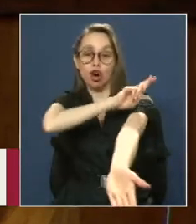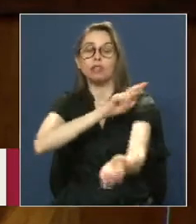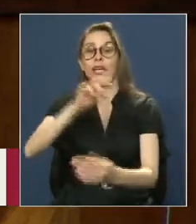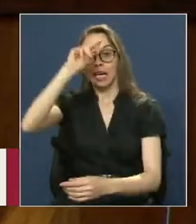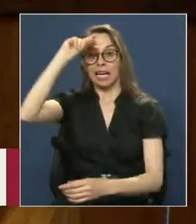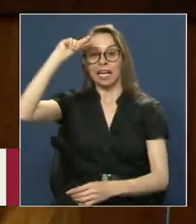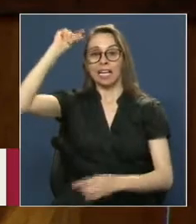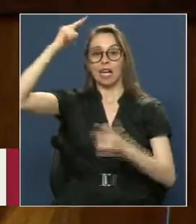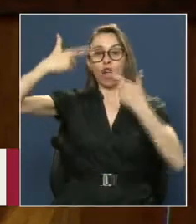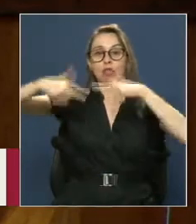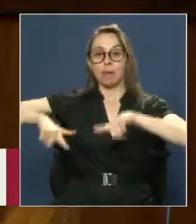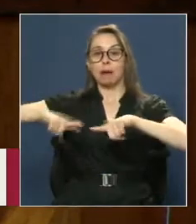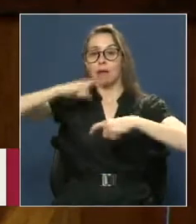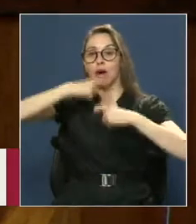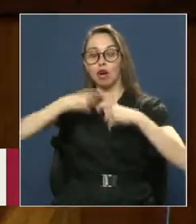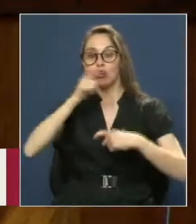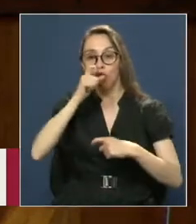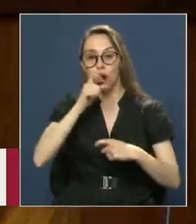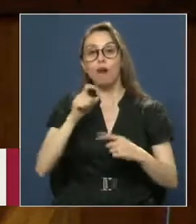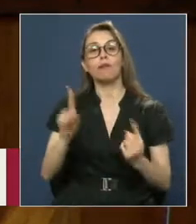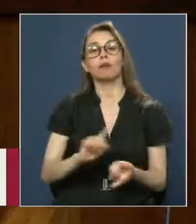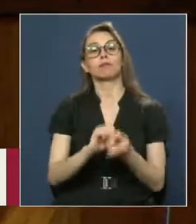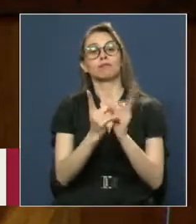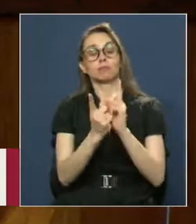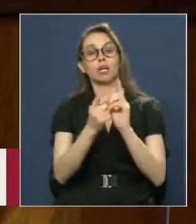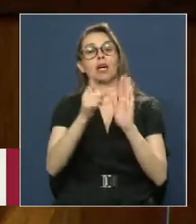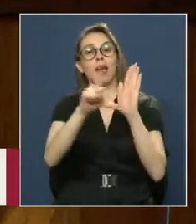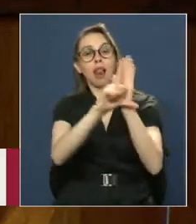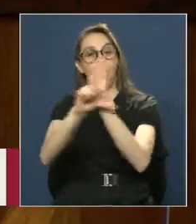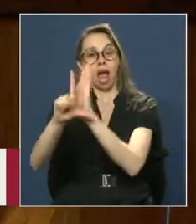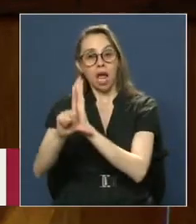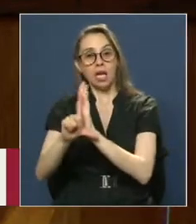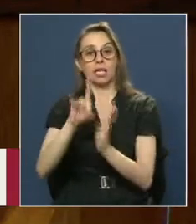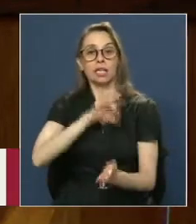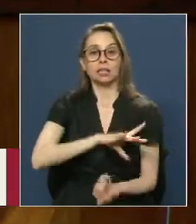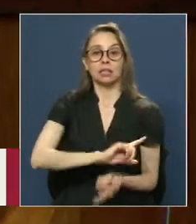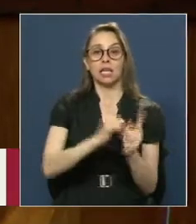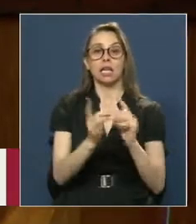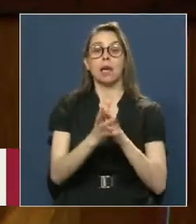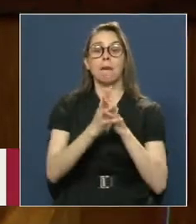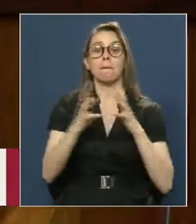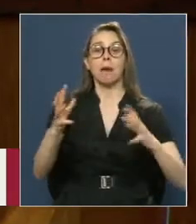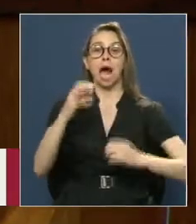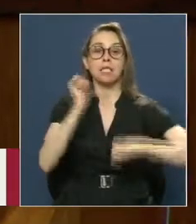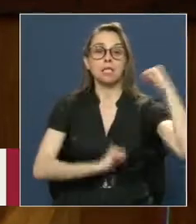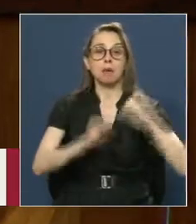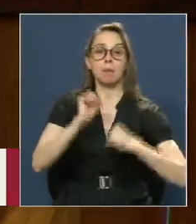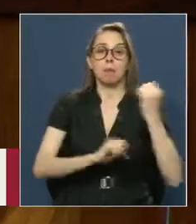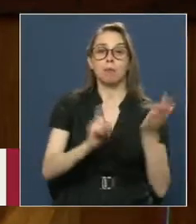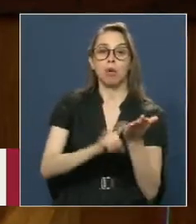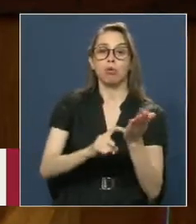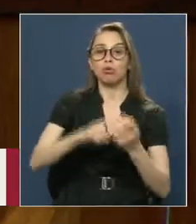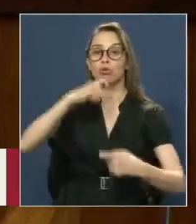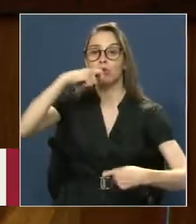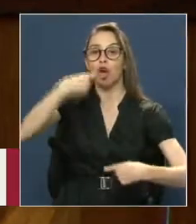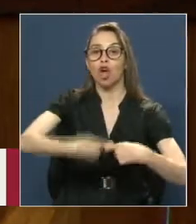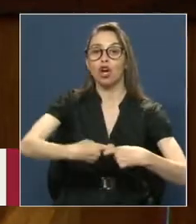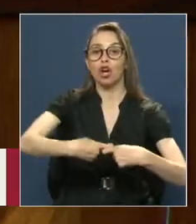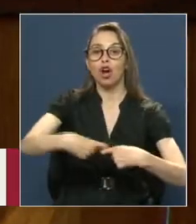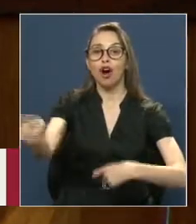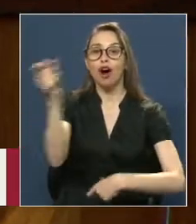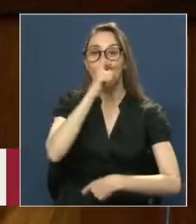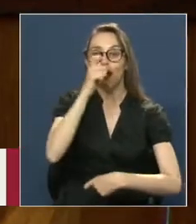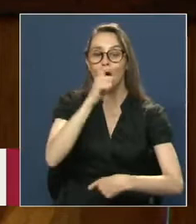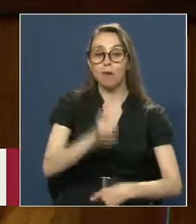cobre Y dando Los primeros pasos Hacia las disposiciones Que nos transformaron En uno de los mayores Productores De este metal En todo el mundo